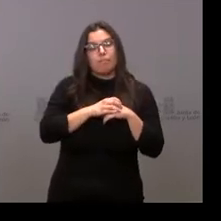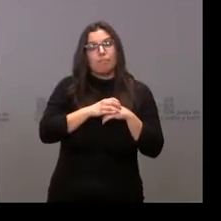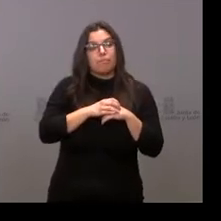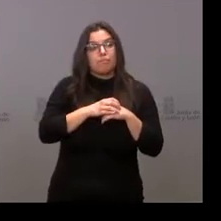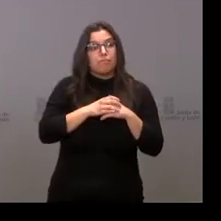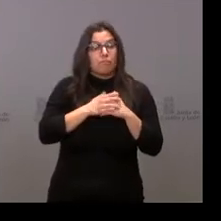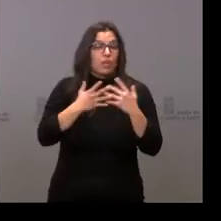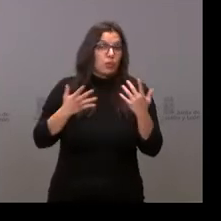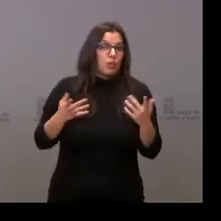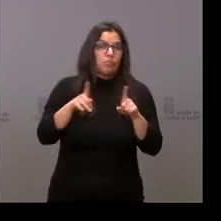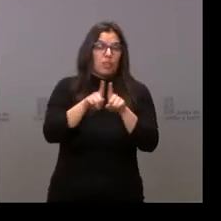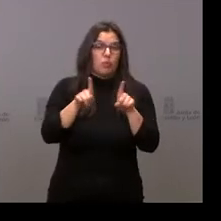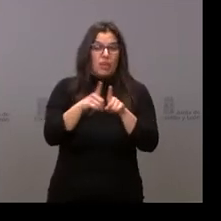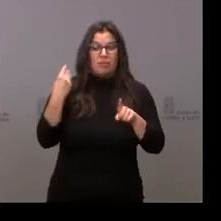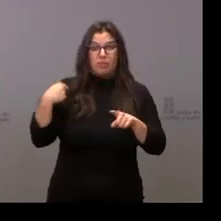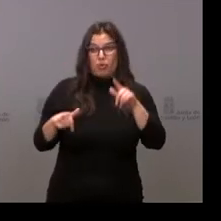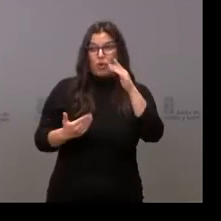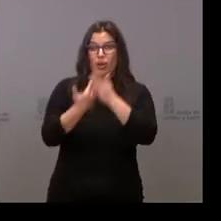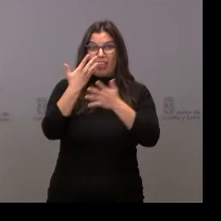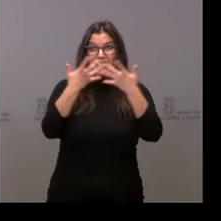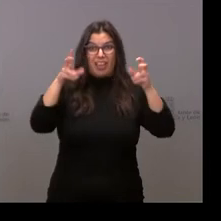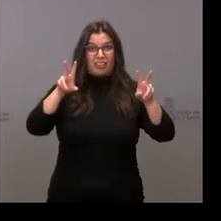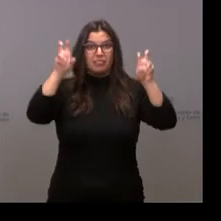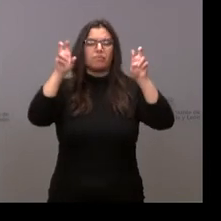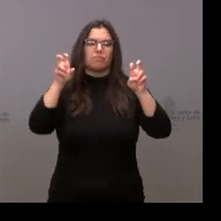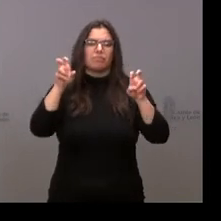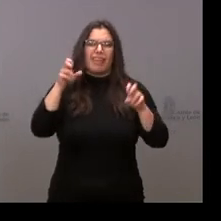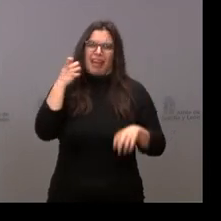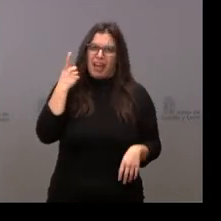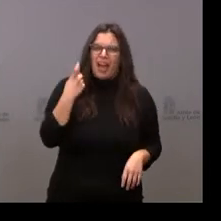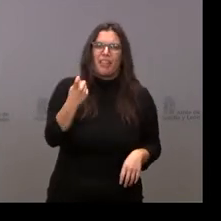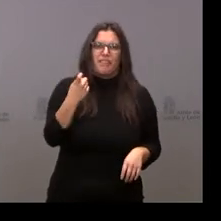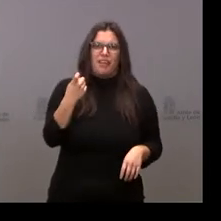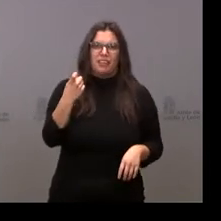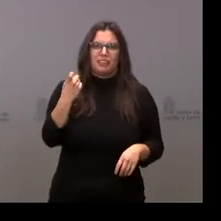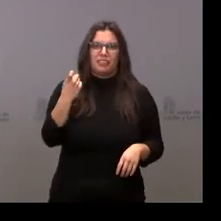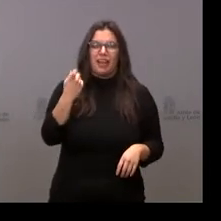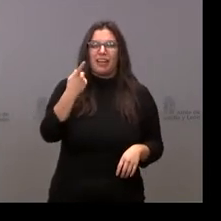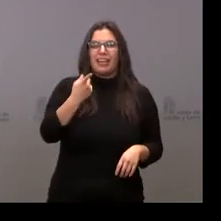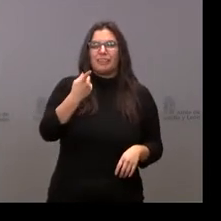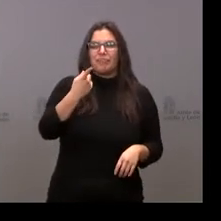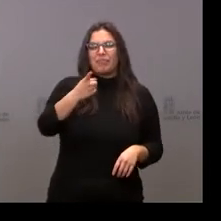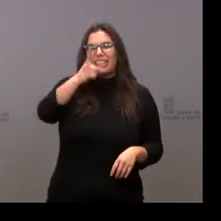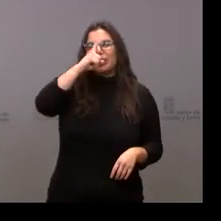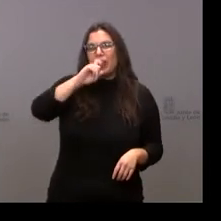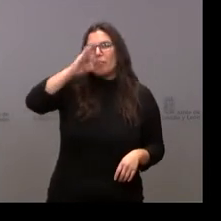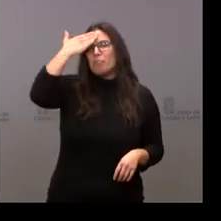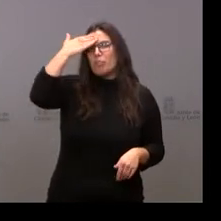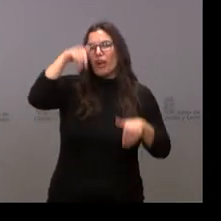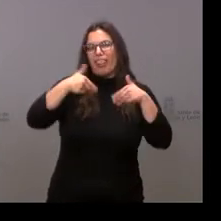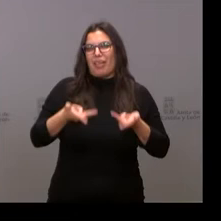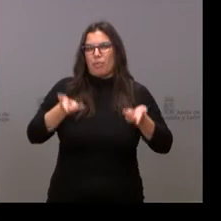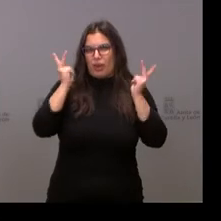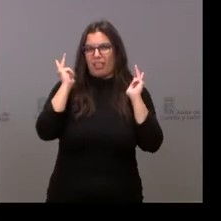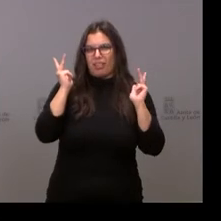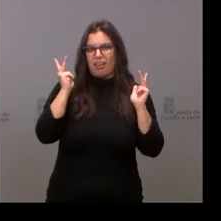como señala el título de esta jornada, es necesario rescatar la memoria de nuestra democracia, los